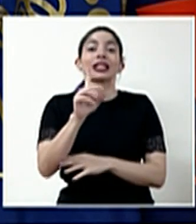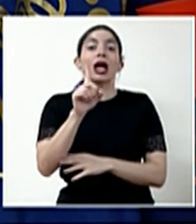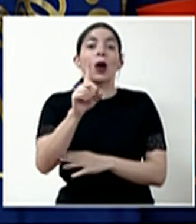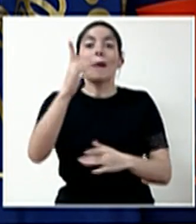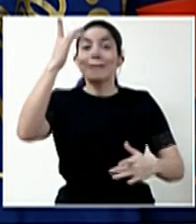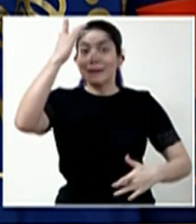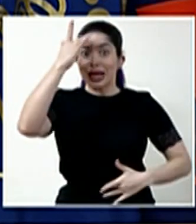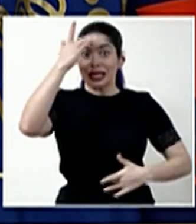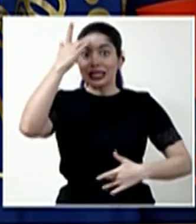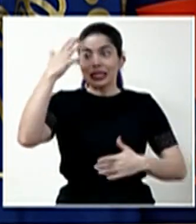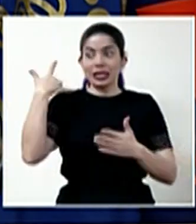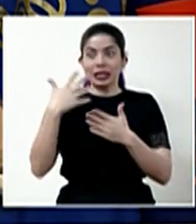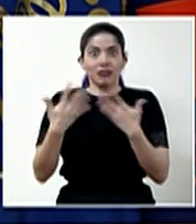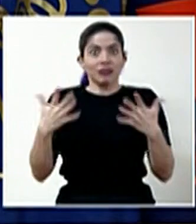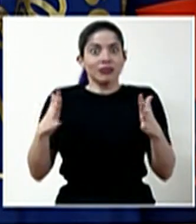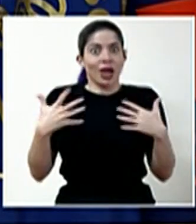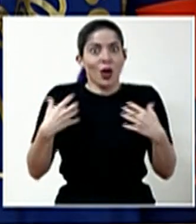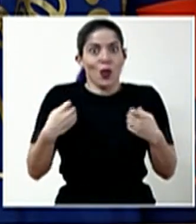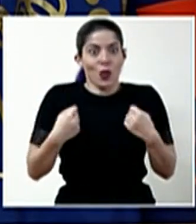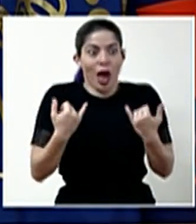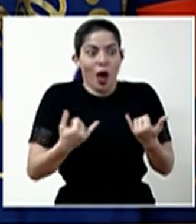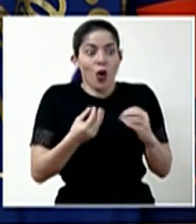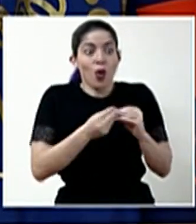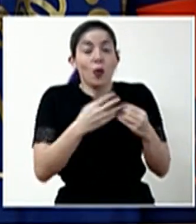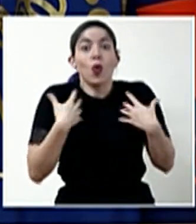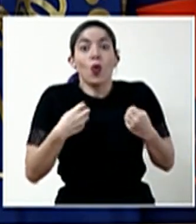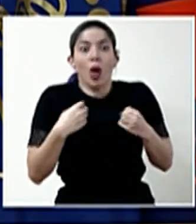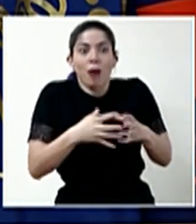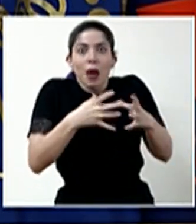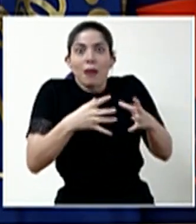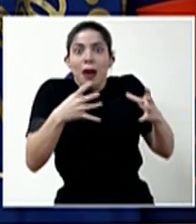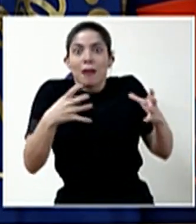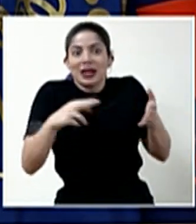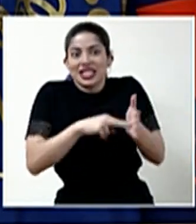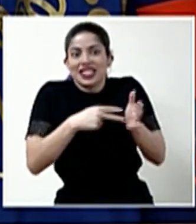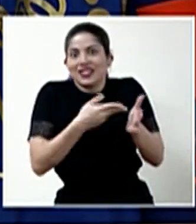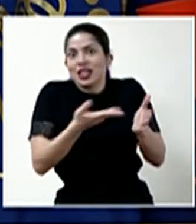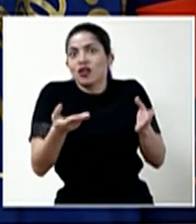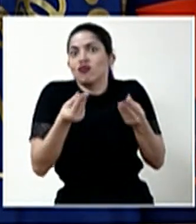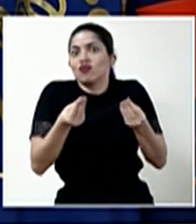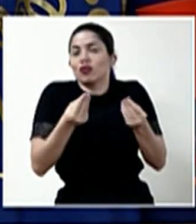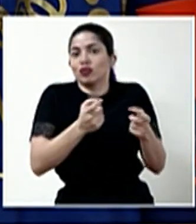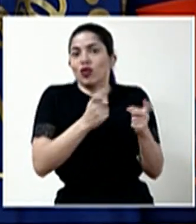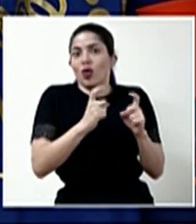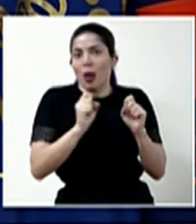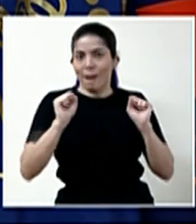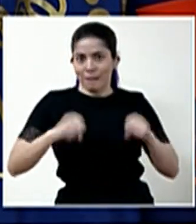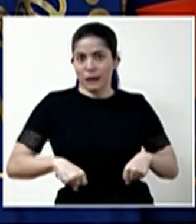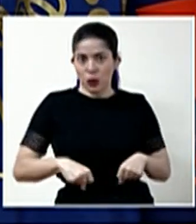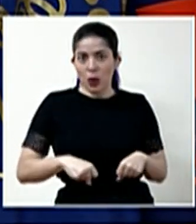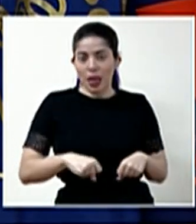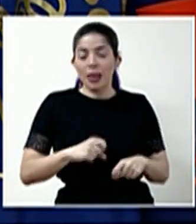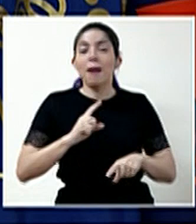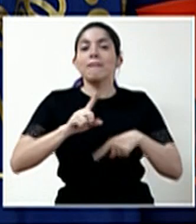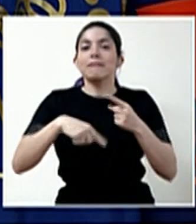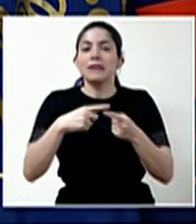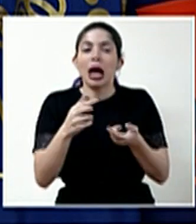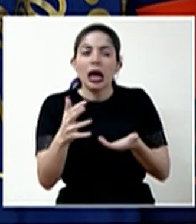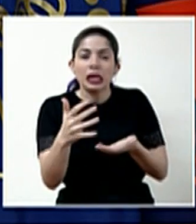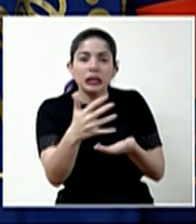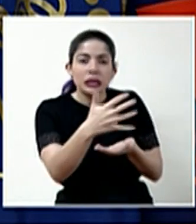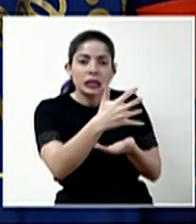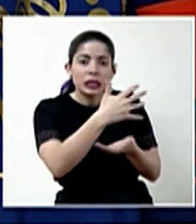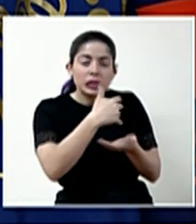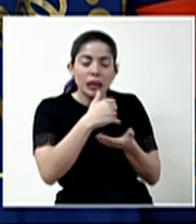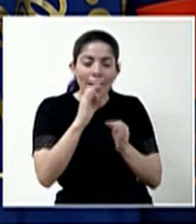pacientes recuperados y creciendo en número, por lo tanto hay mucho más posibles donantes, se va a estar recolectando